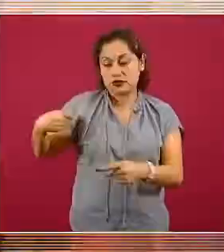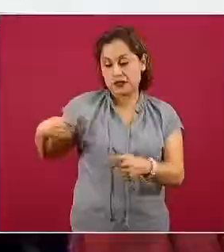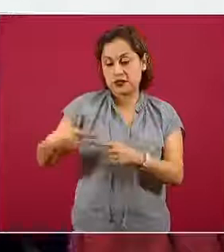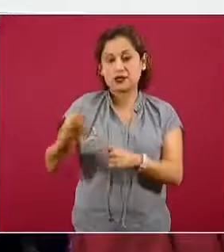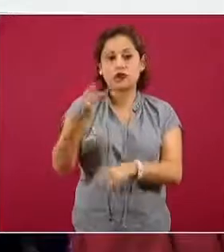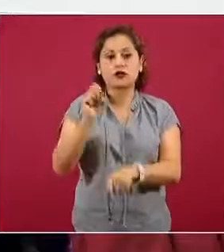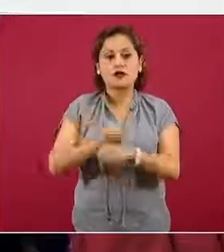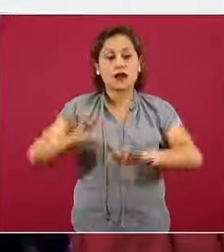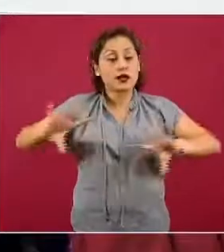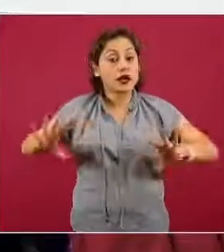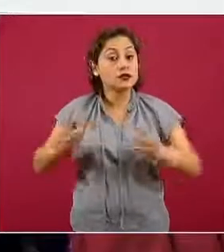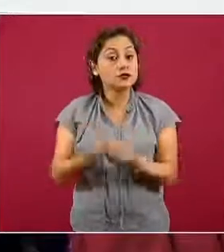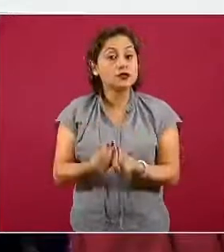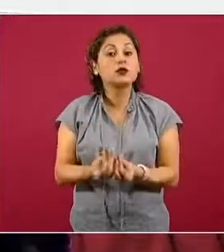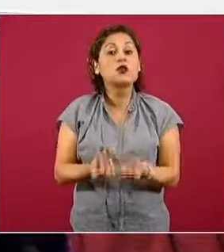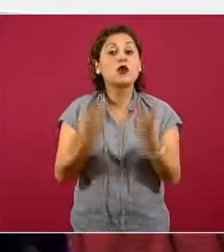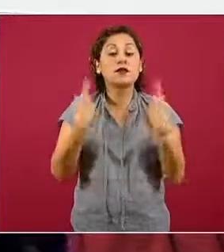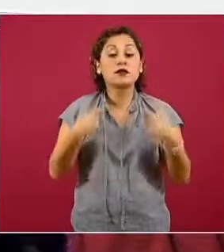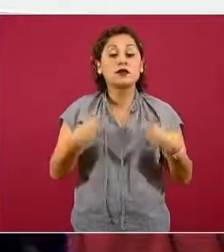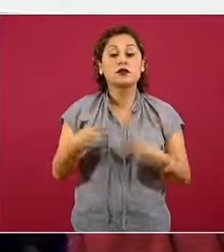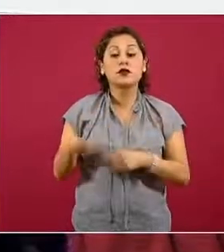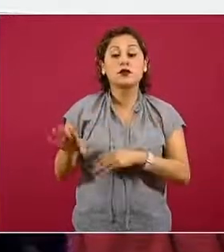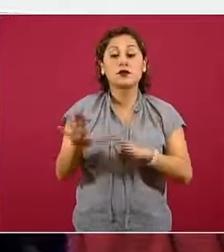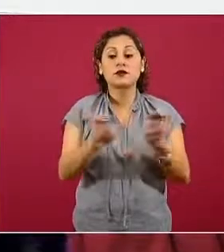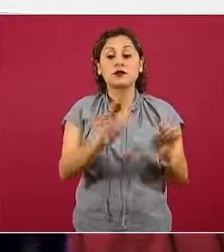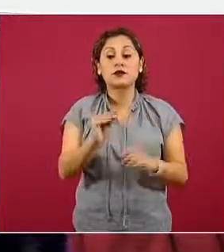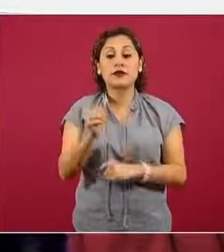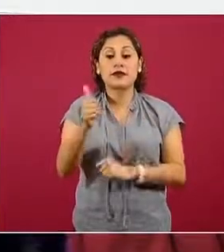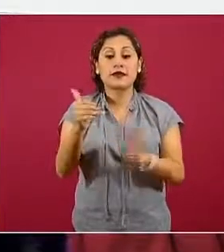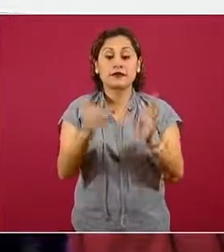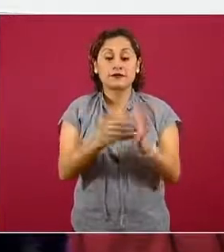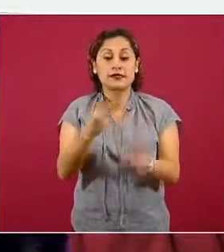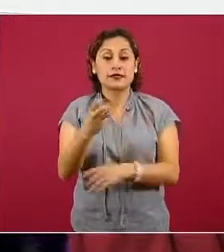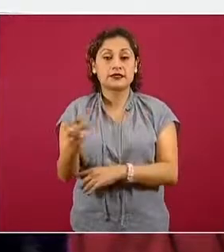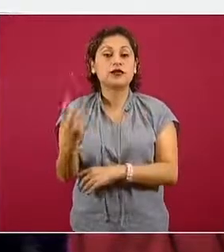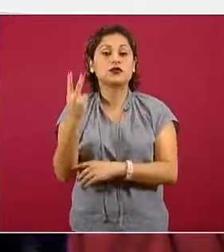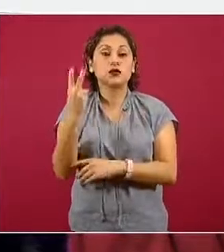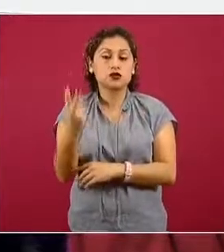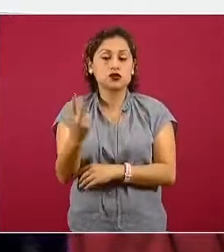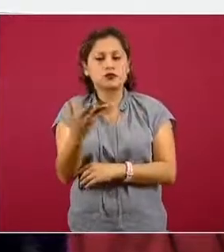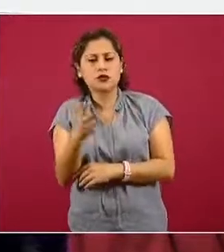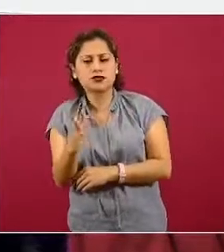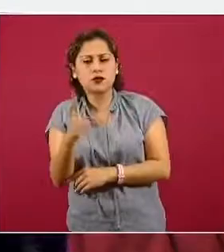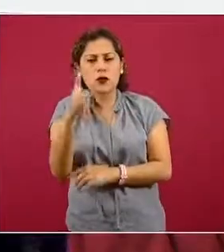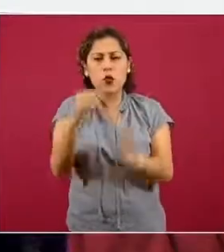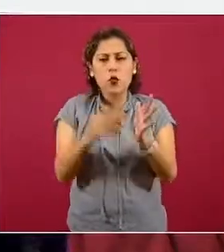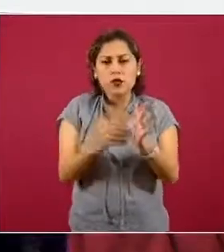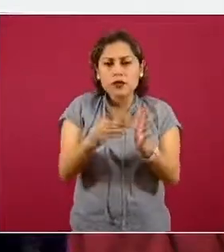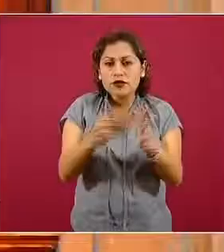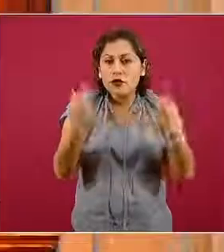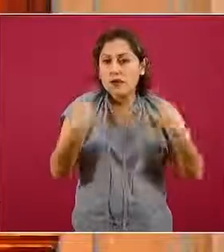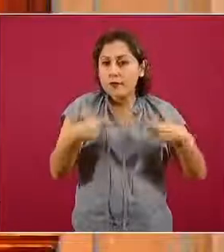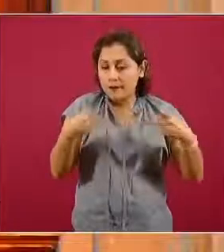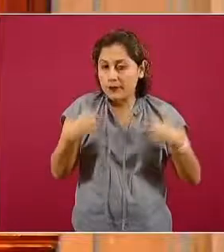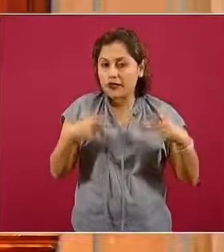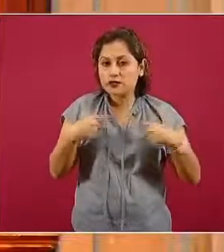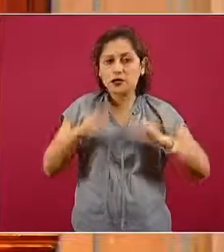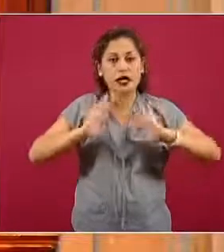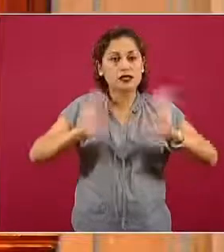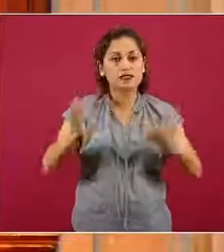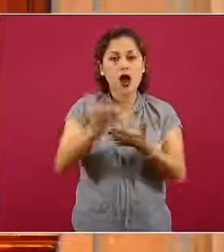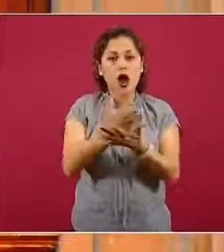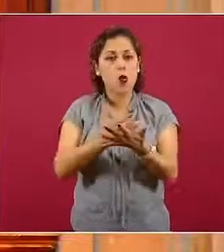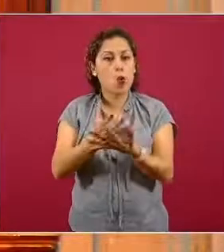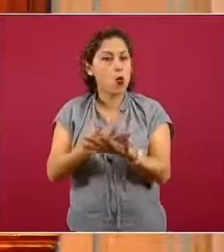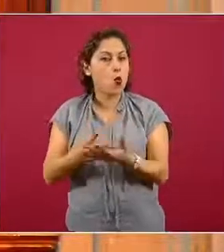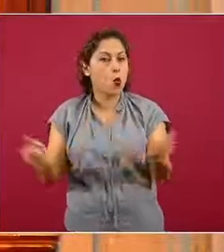996 mil 302, casi ya un millón de personas que se han recuperado de COVID-19. Y